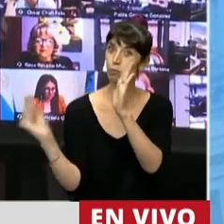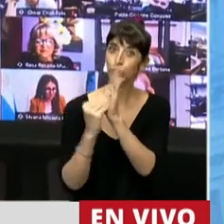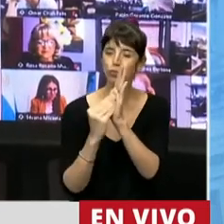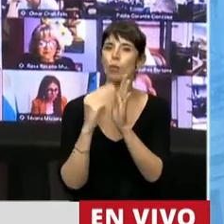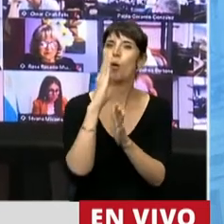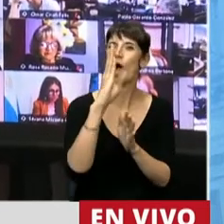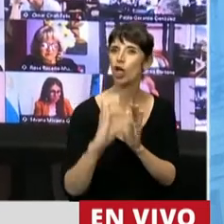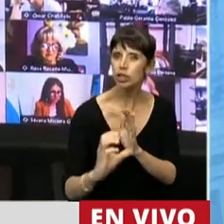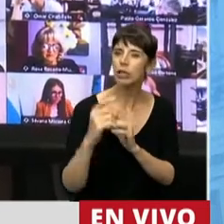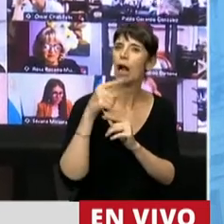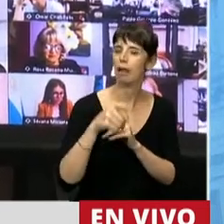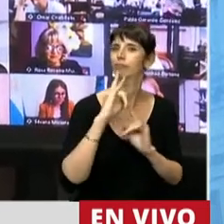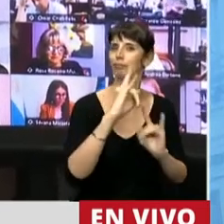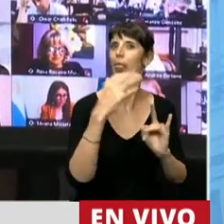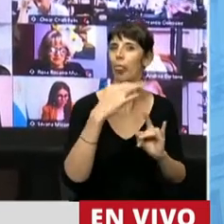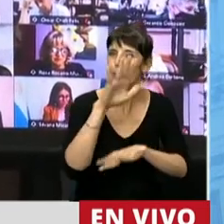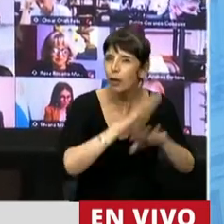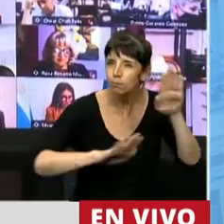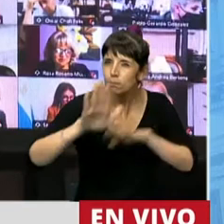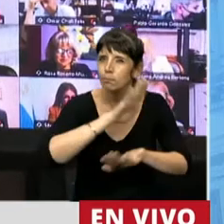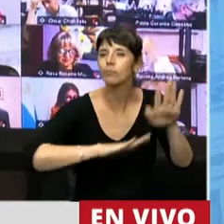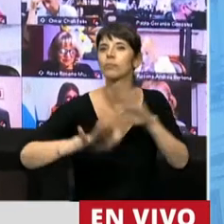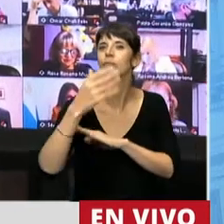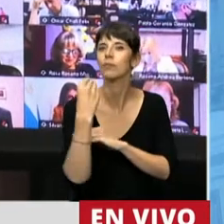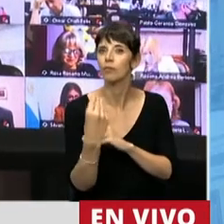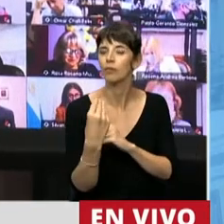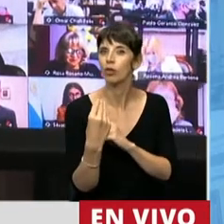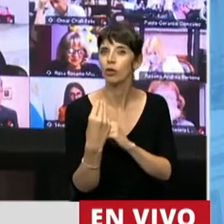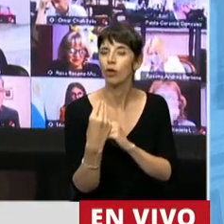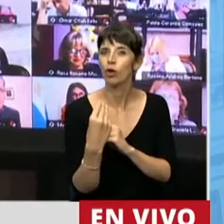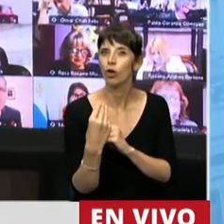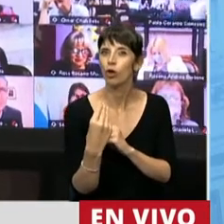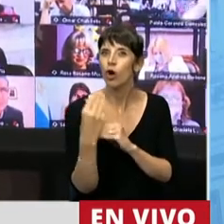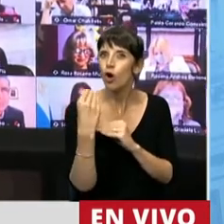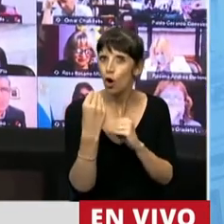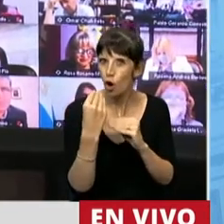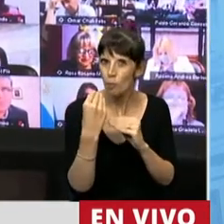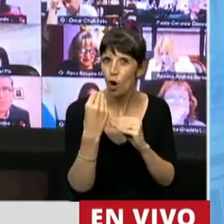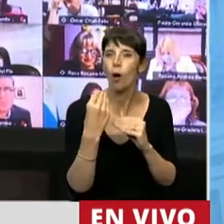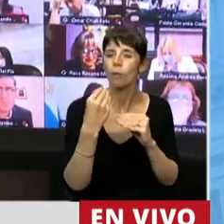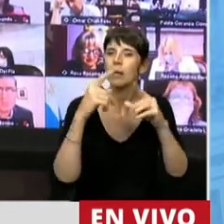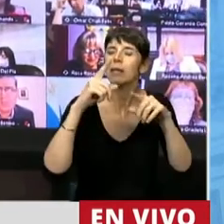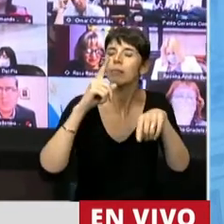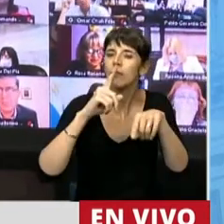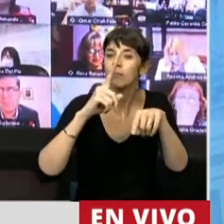debe organizar el tema de realizar estas acreditaciones.